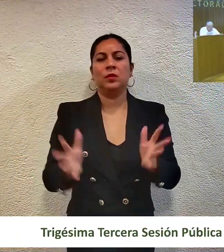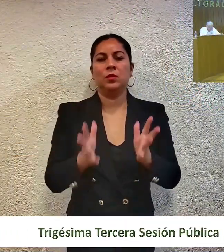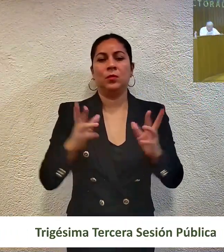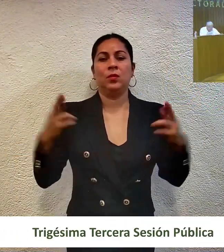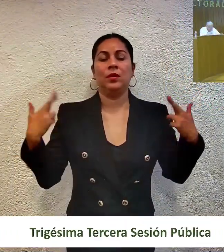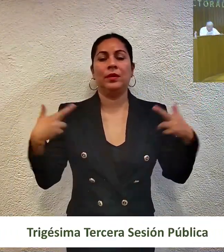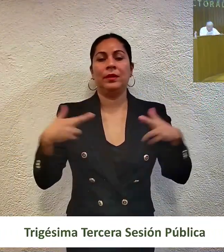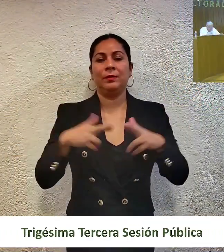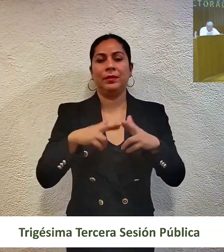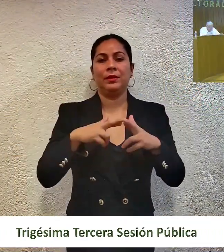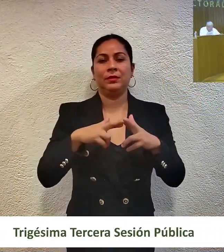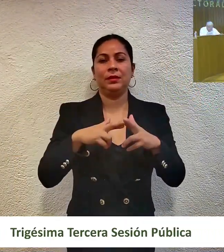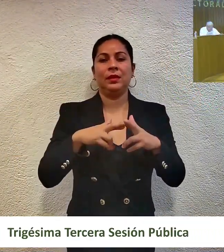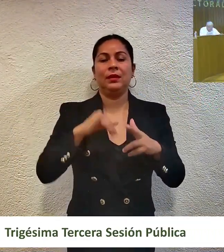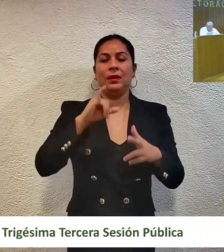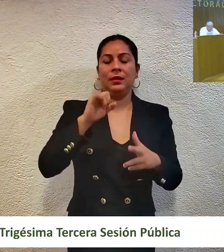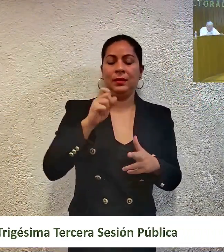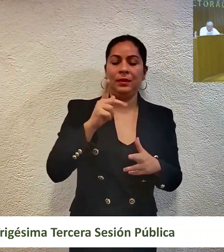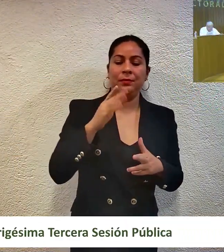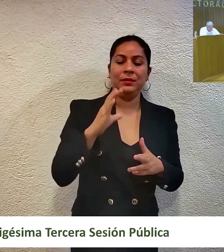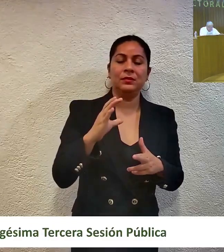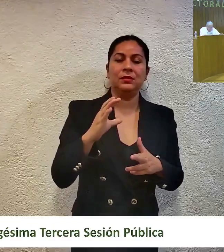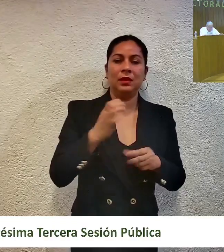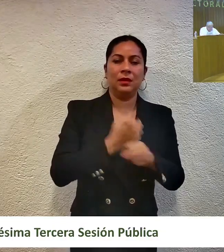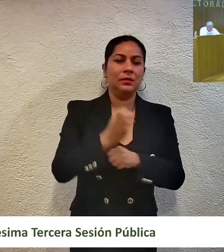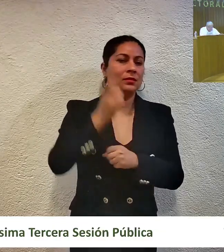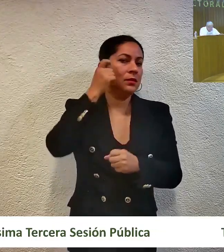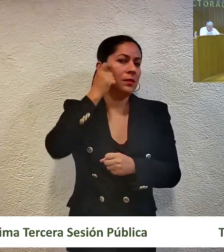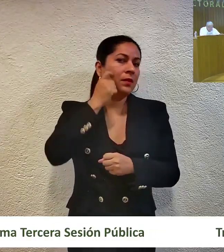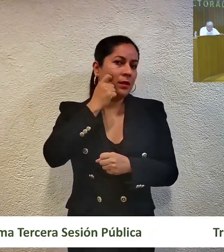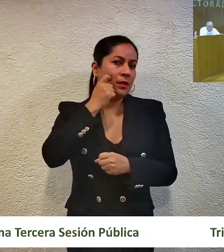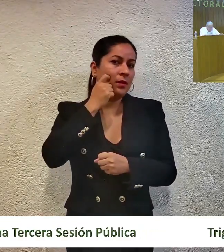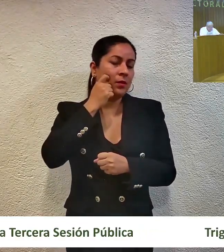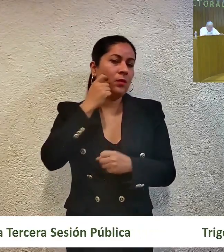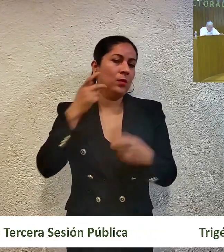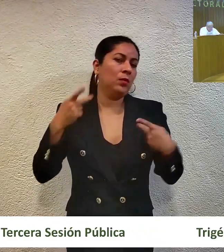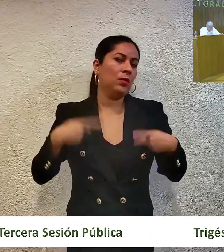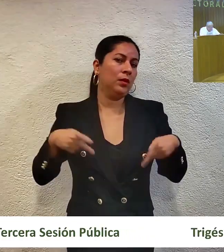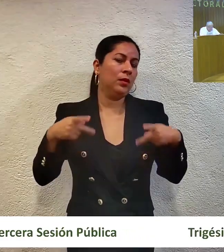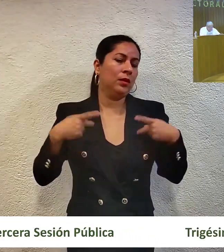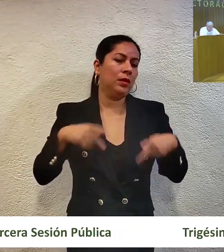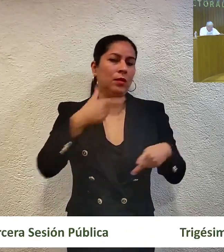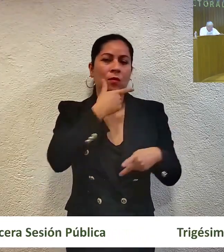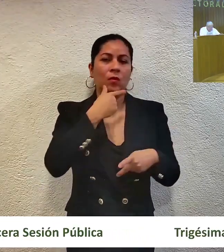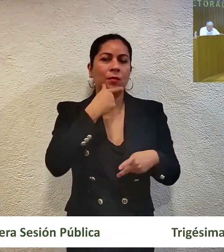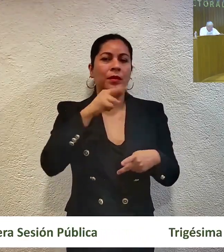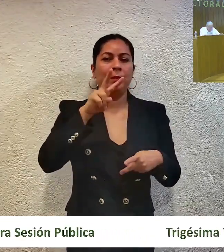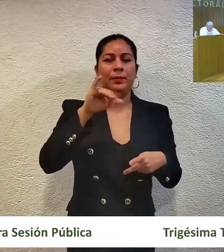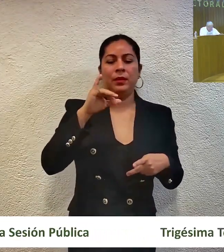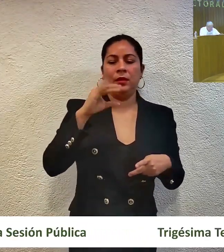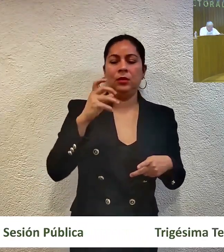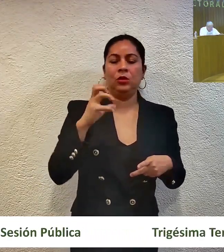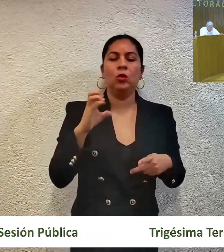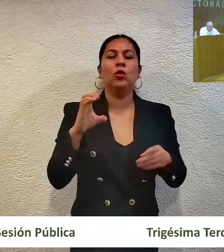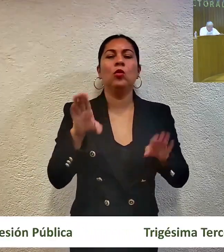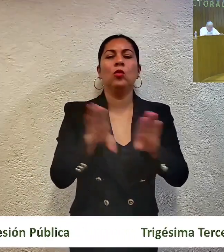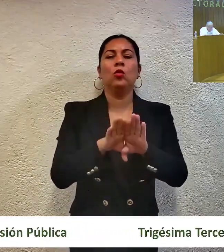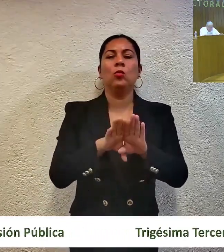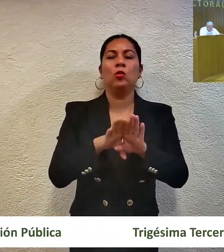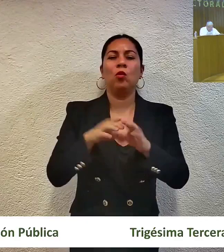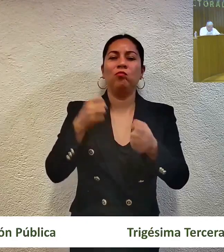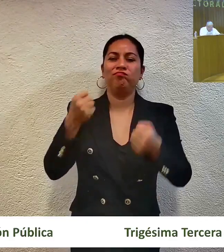la representante legal del Instituto Electoral y de Participación Ciudadana del Estado de Guerrero, con el ciudadano Víctor García Velázquez, quien fungió como chofer asistente,